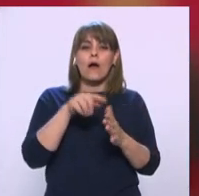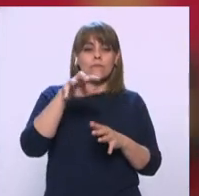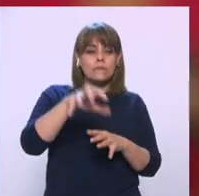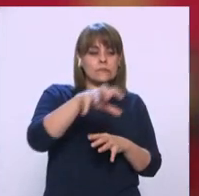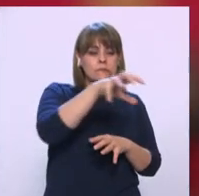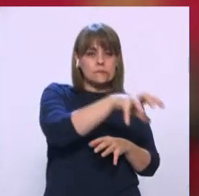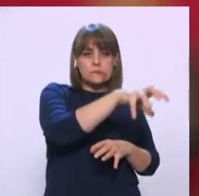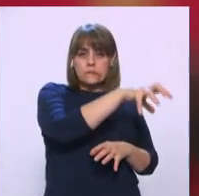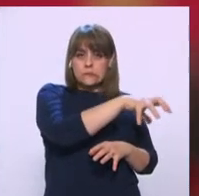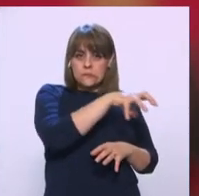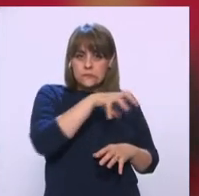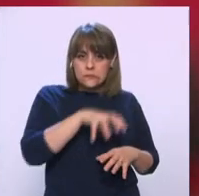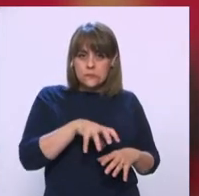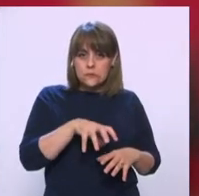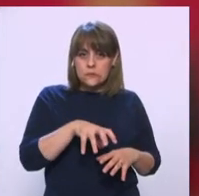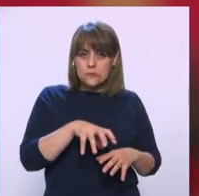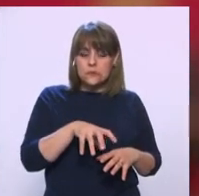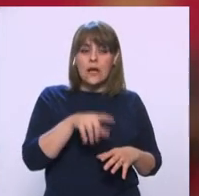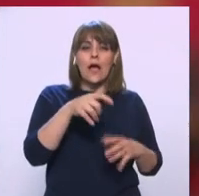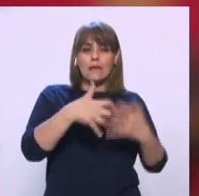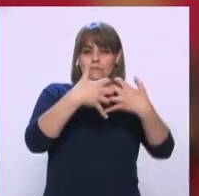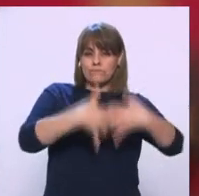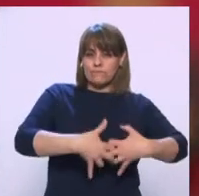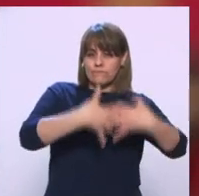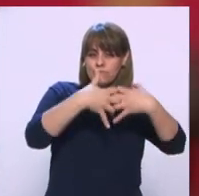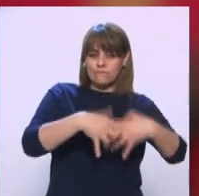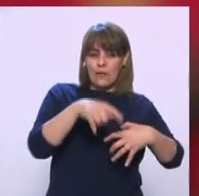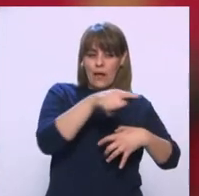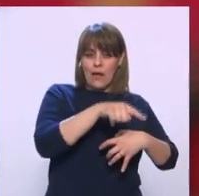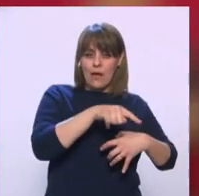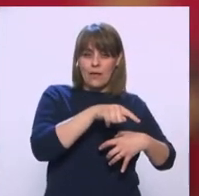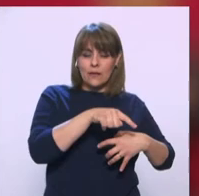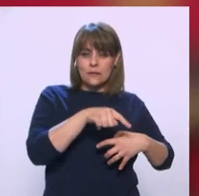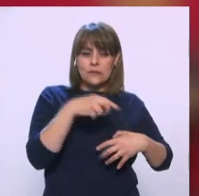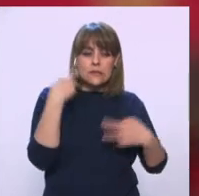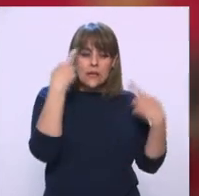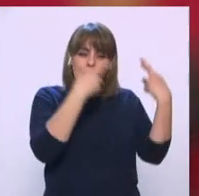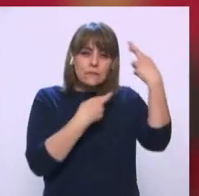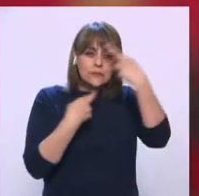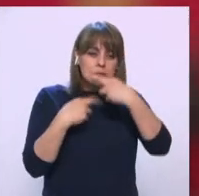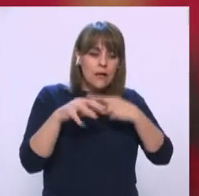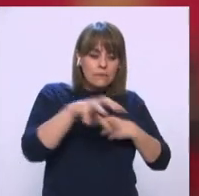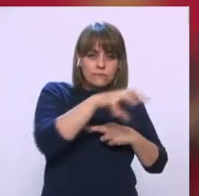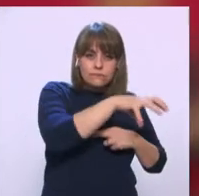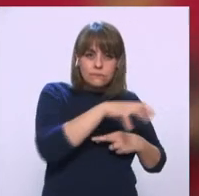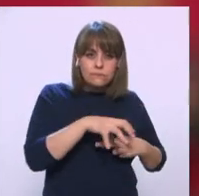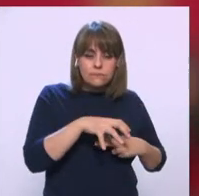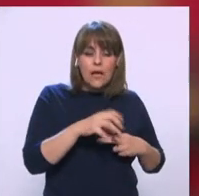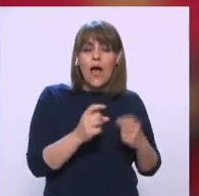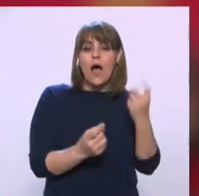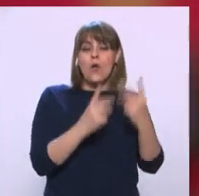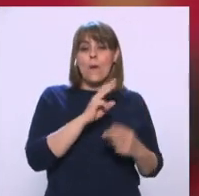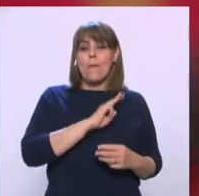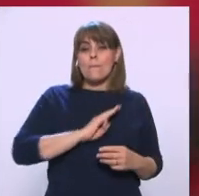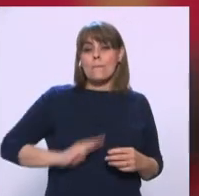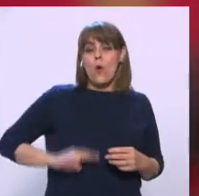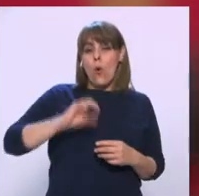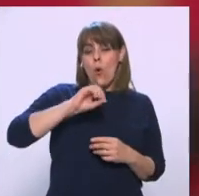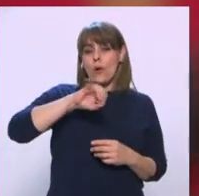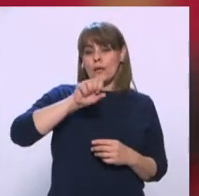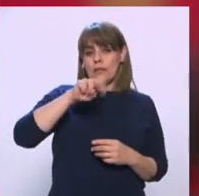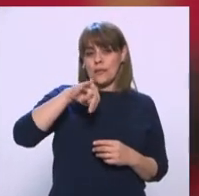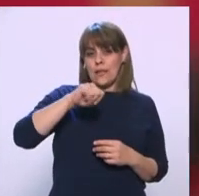Las maquiladoras Hay En el municipio Ojinaga